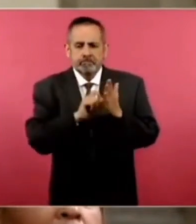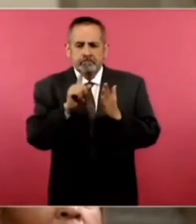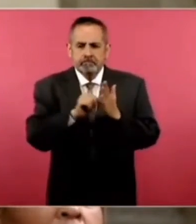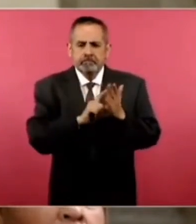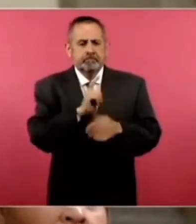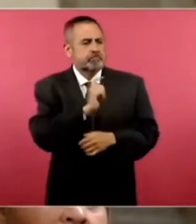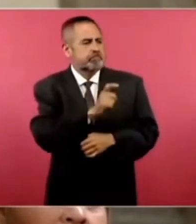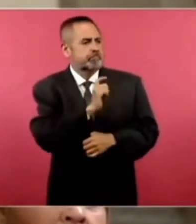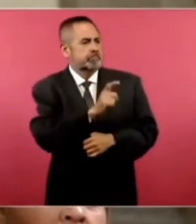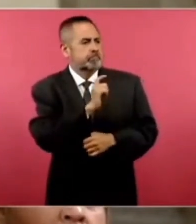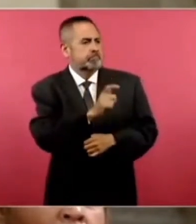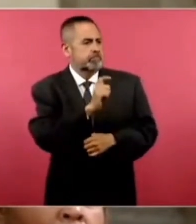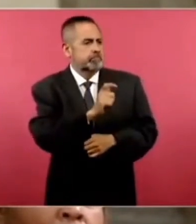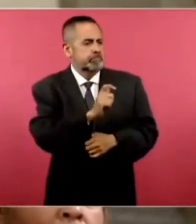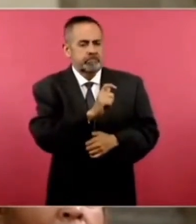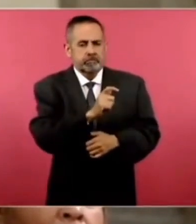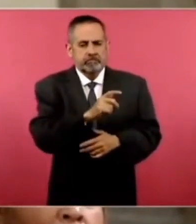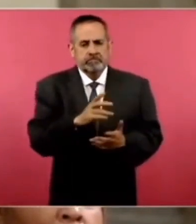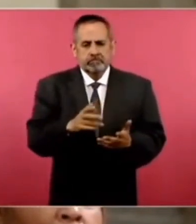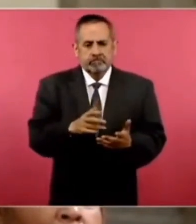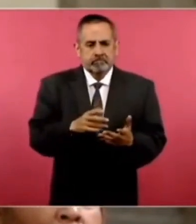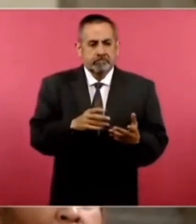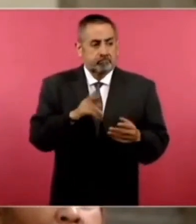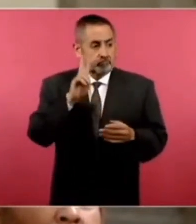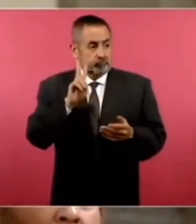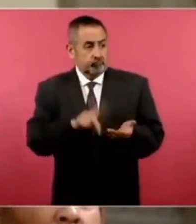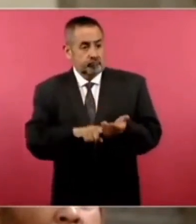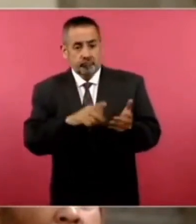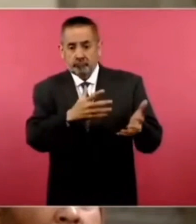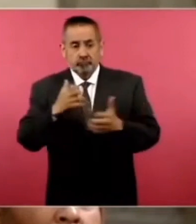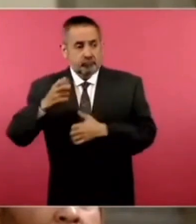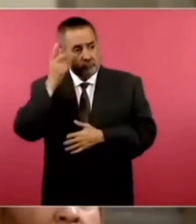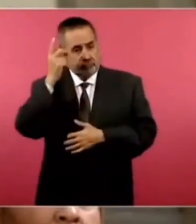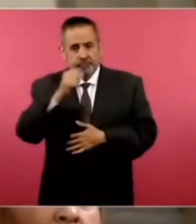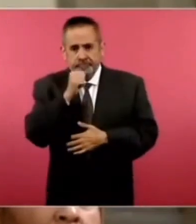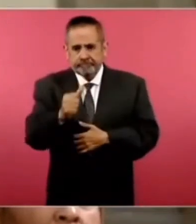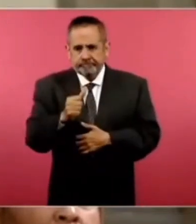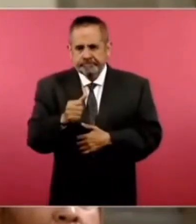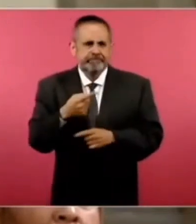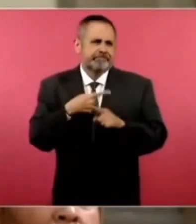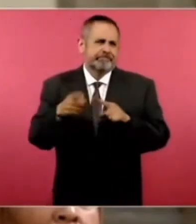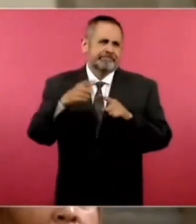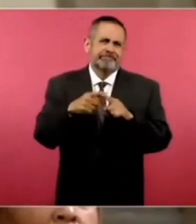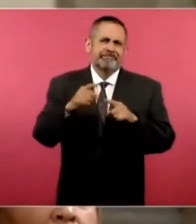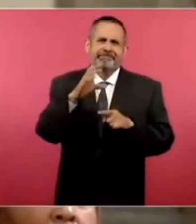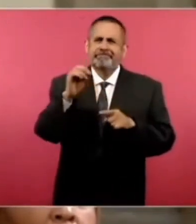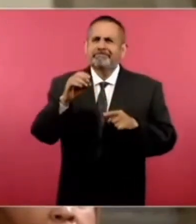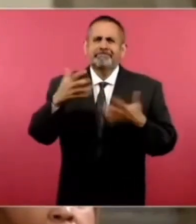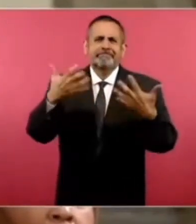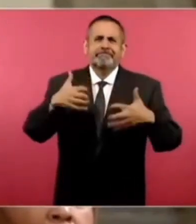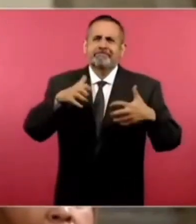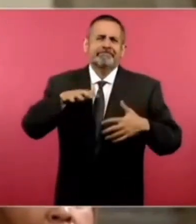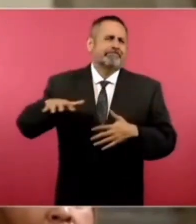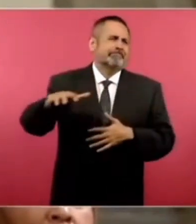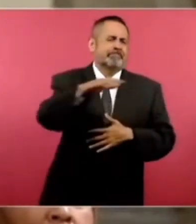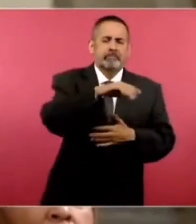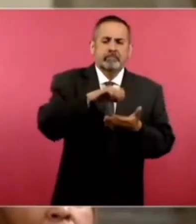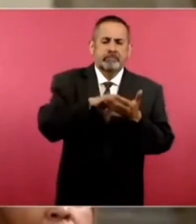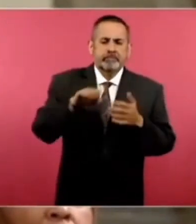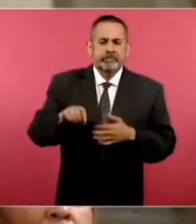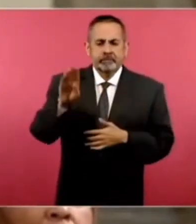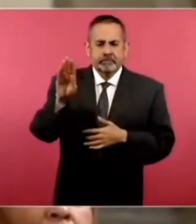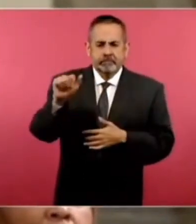financiero lo usan todas las grandes corporaciones, inclusive cuando Banobras